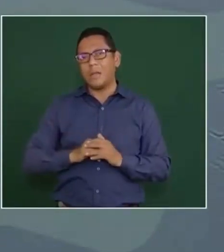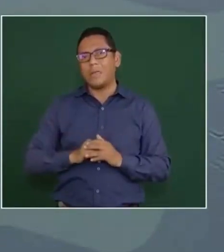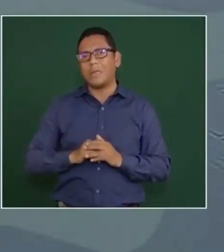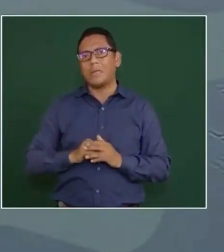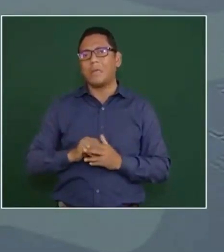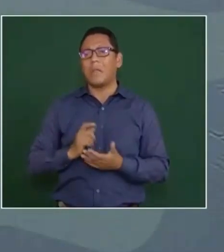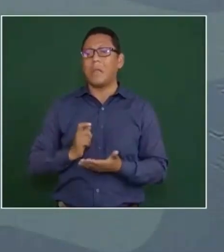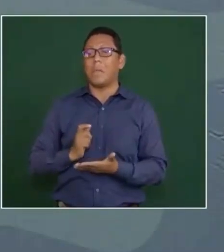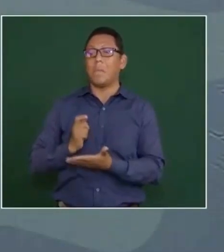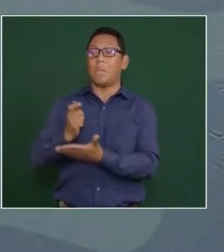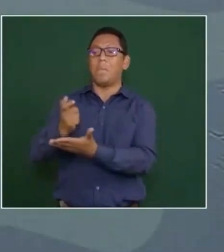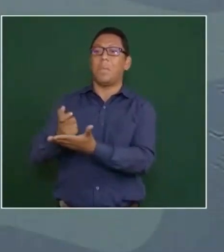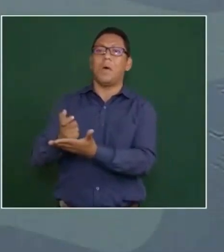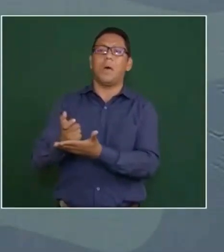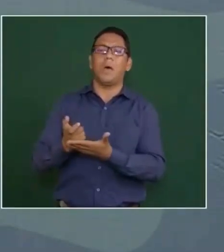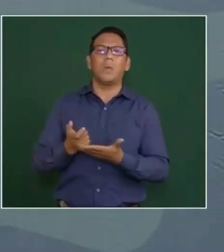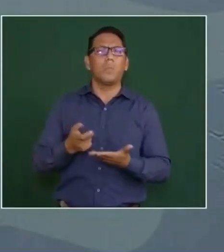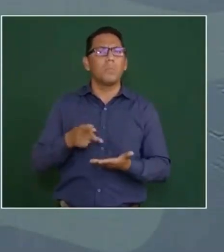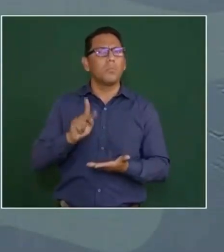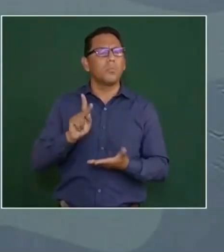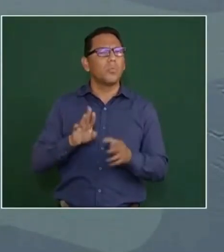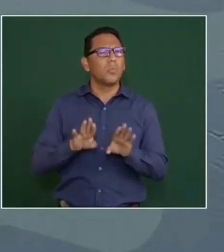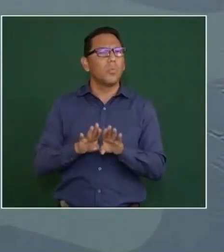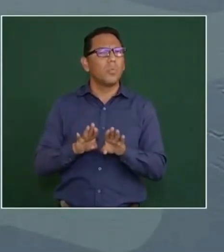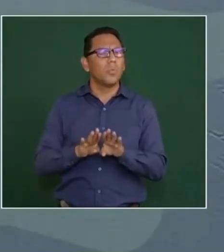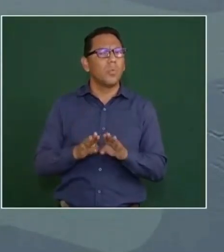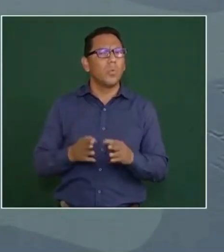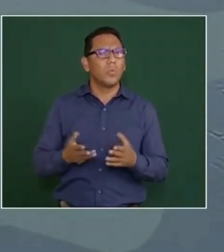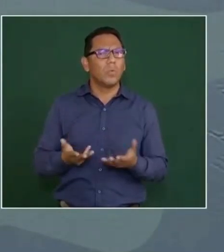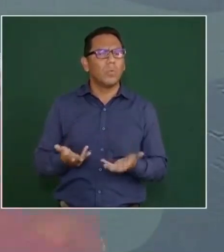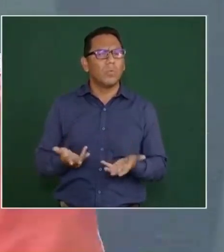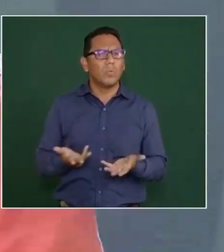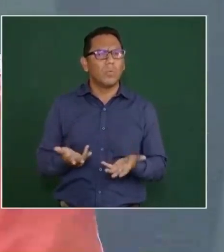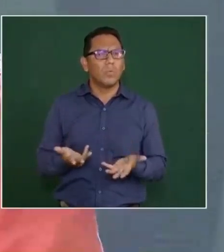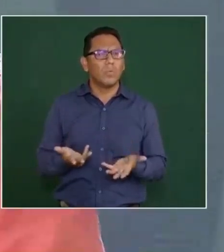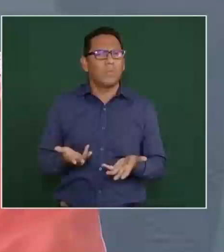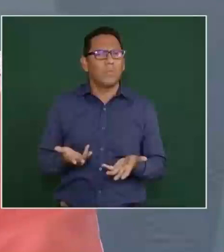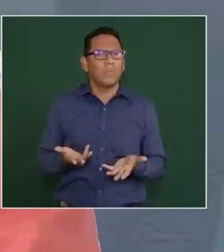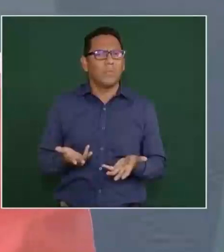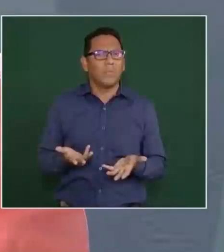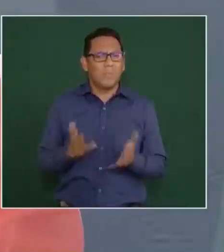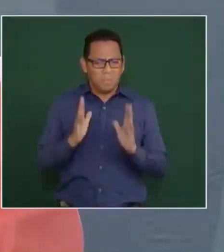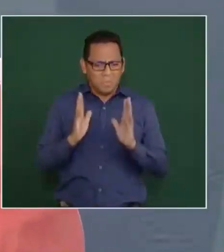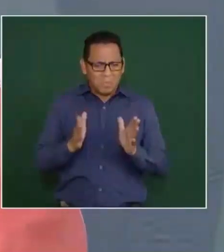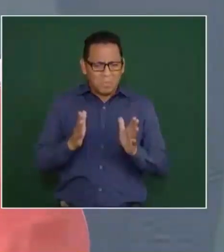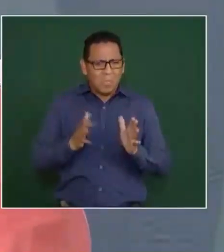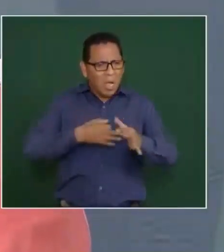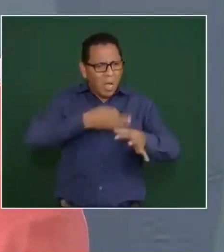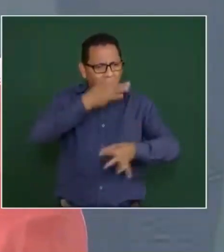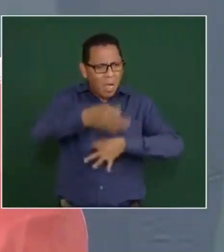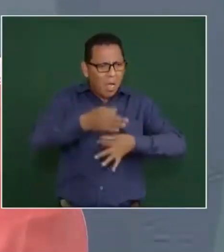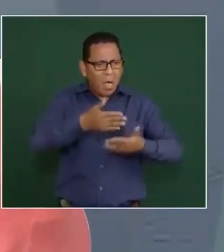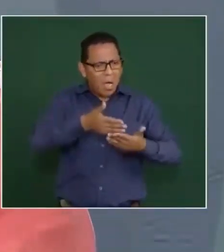cómo si ya se publicó